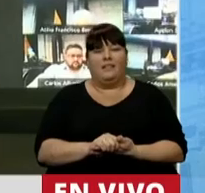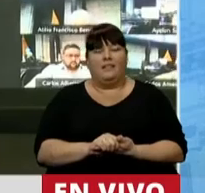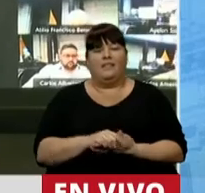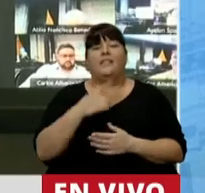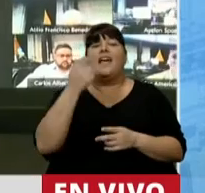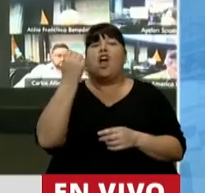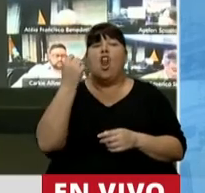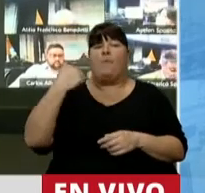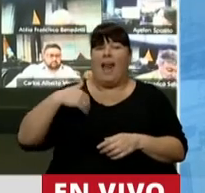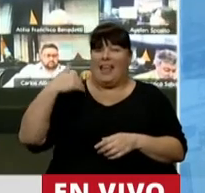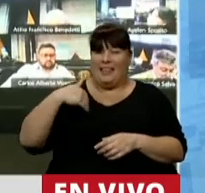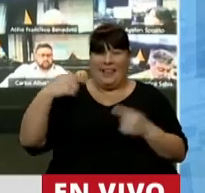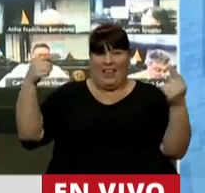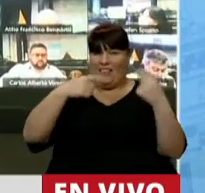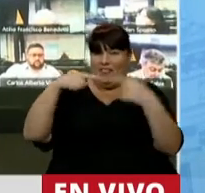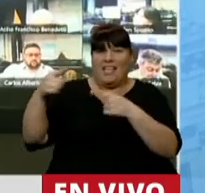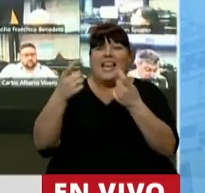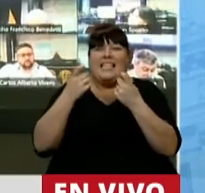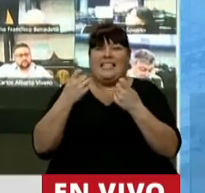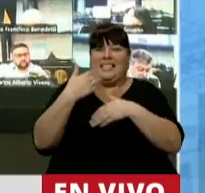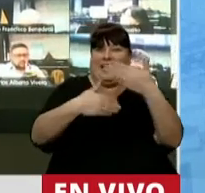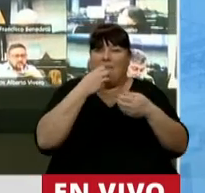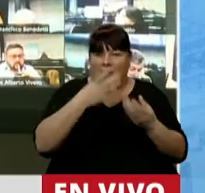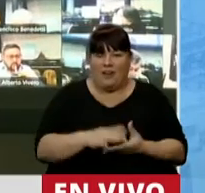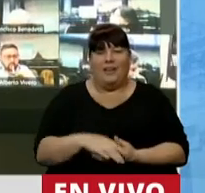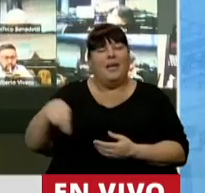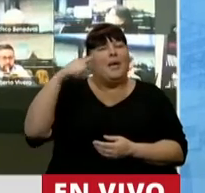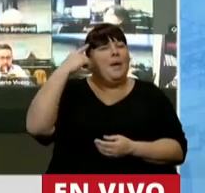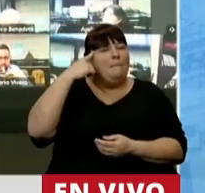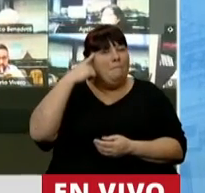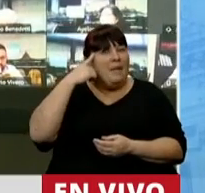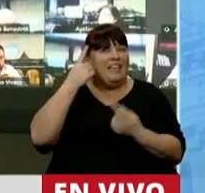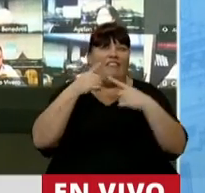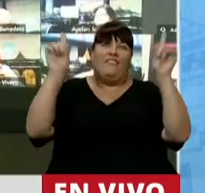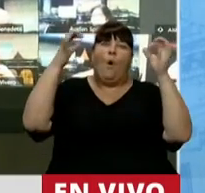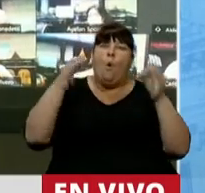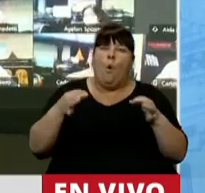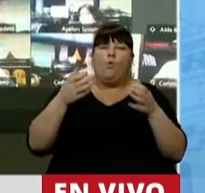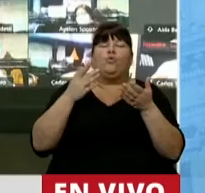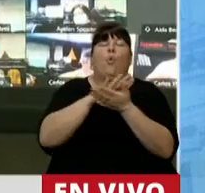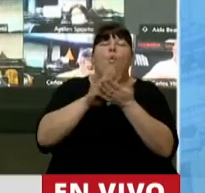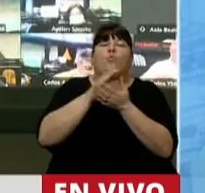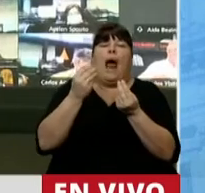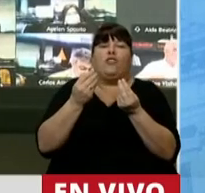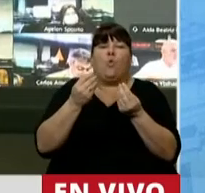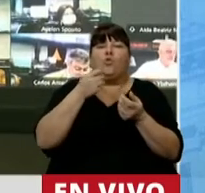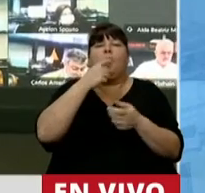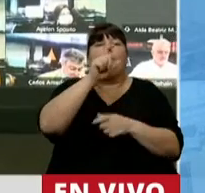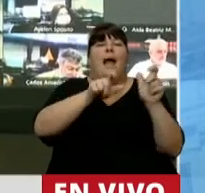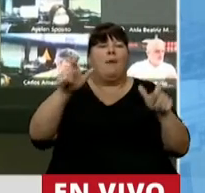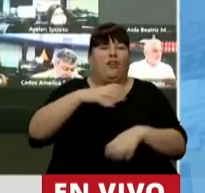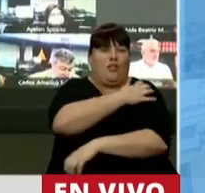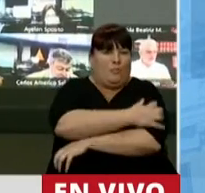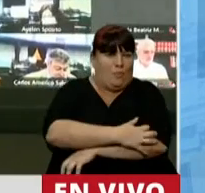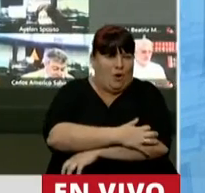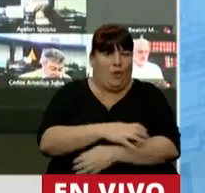economía argentina necesita. Creen que están siendo épicos, justos y reparadores, con los que menos